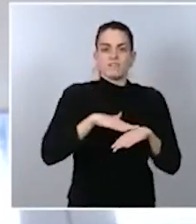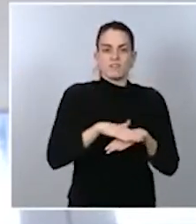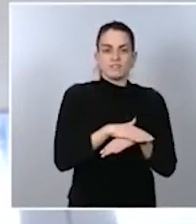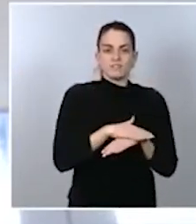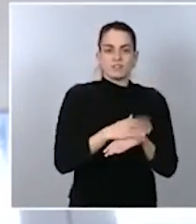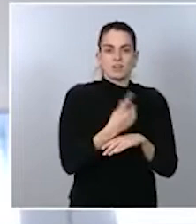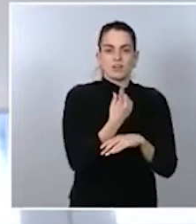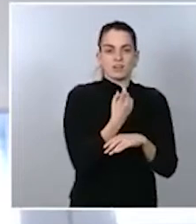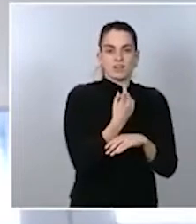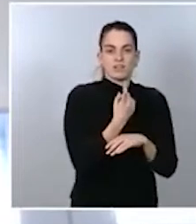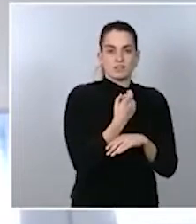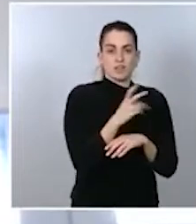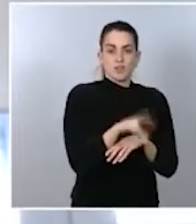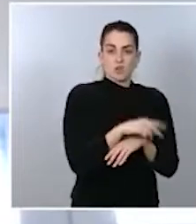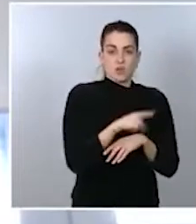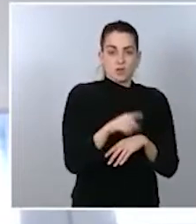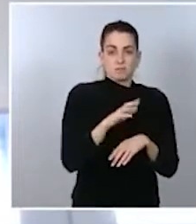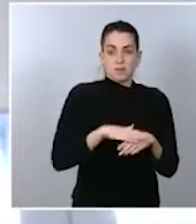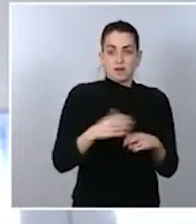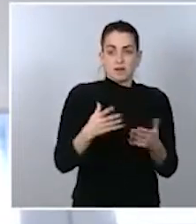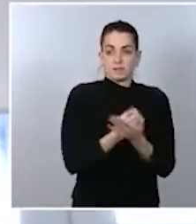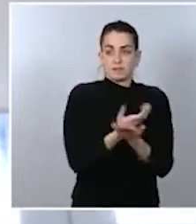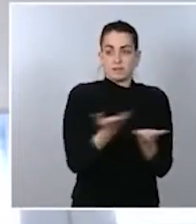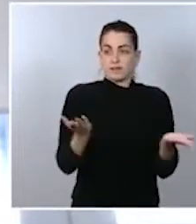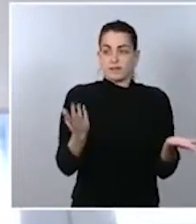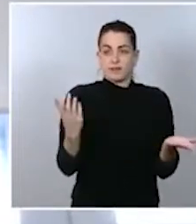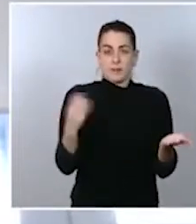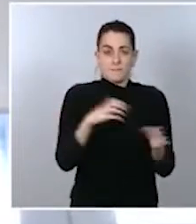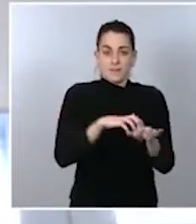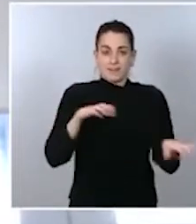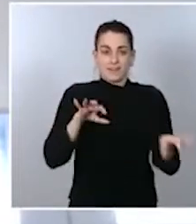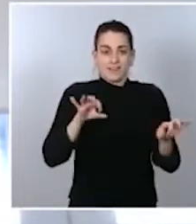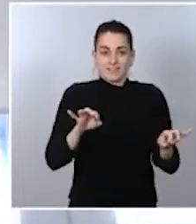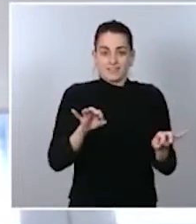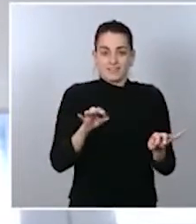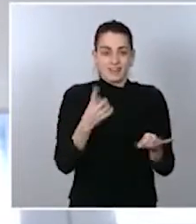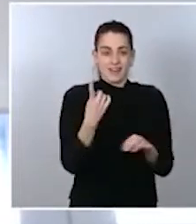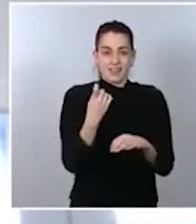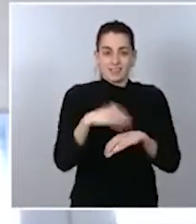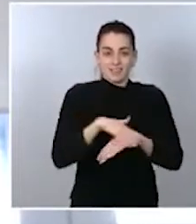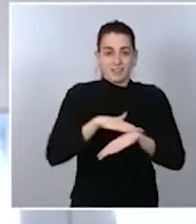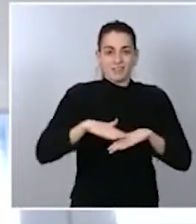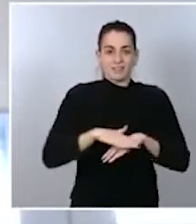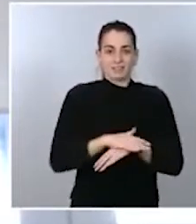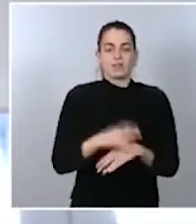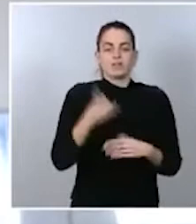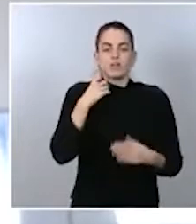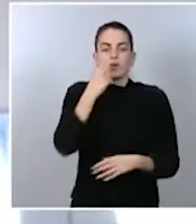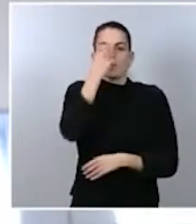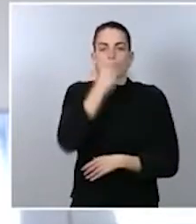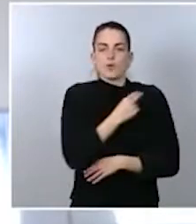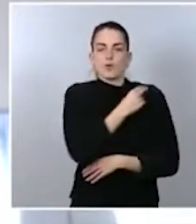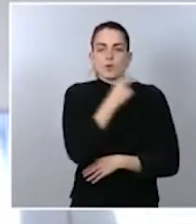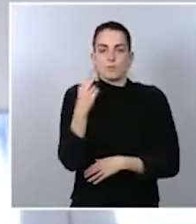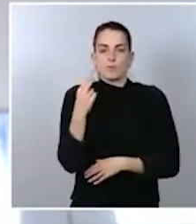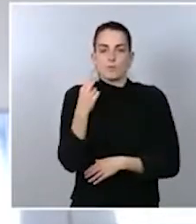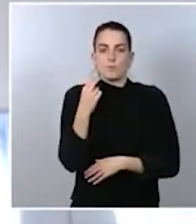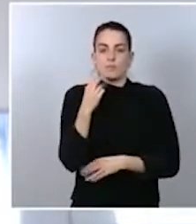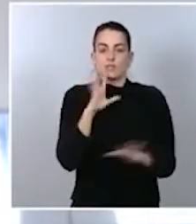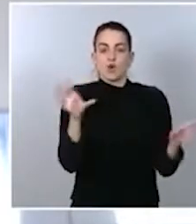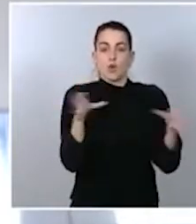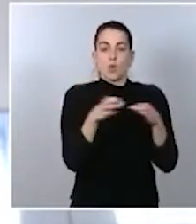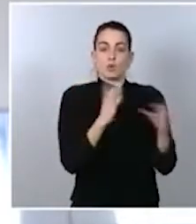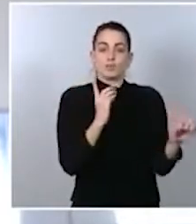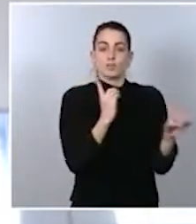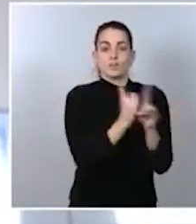españoles para cumplir con sus promesas electorales y con sus promesas cuando estaban en la oposición, cuando denunciaban